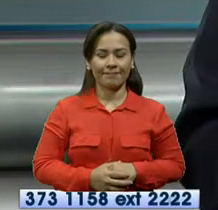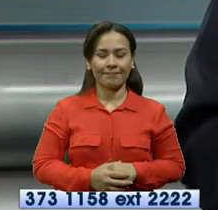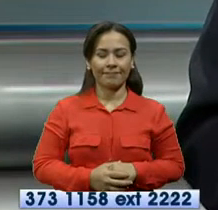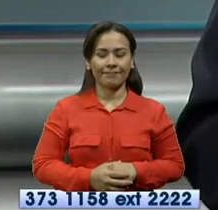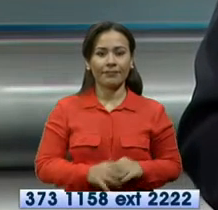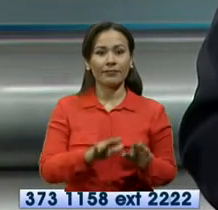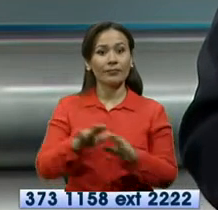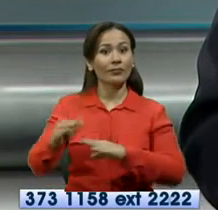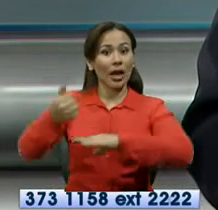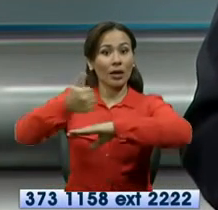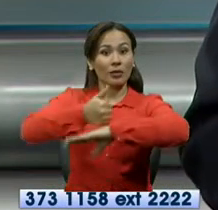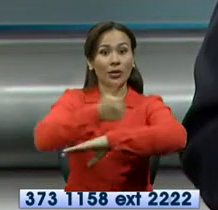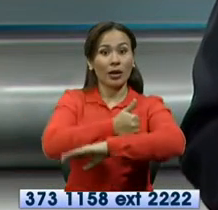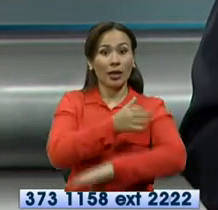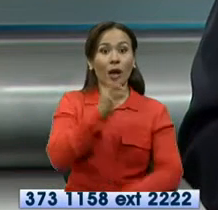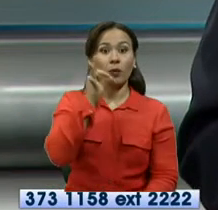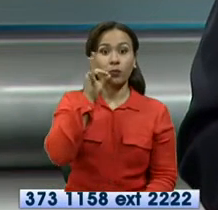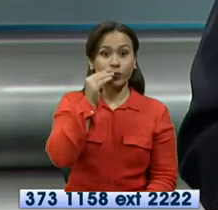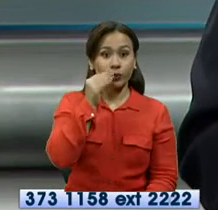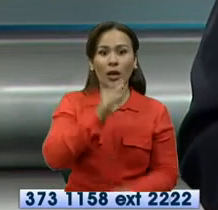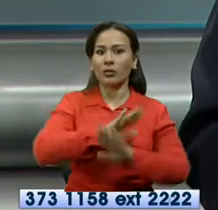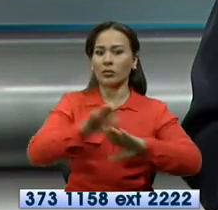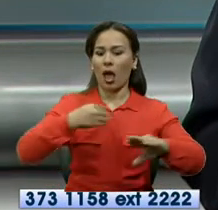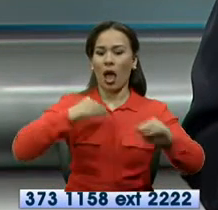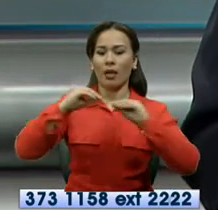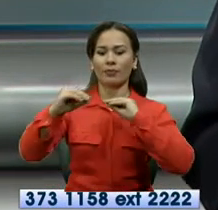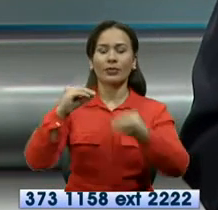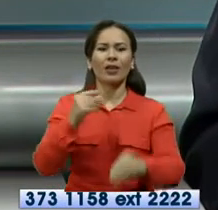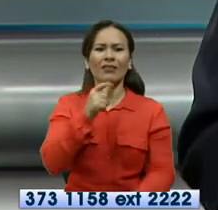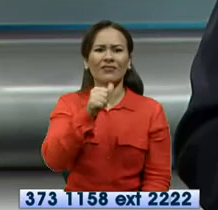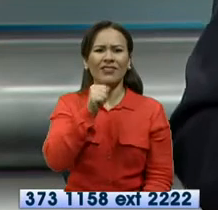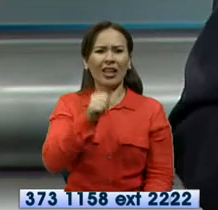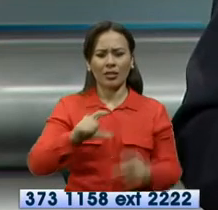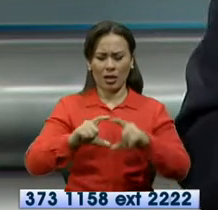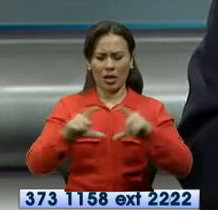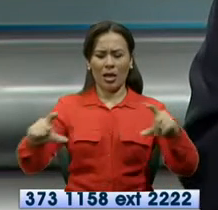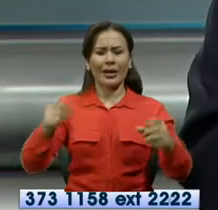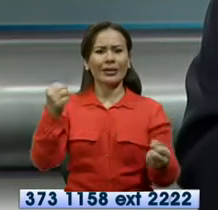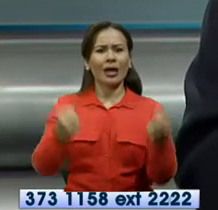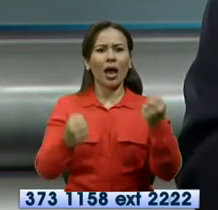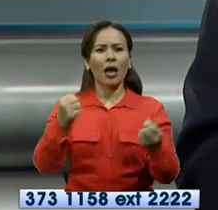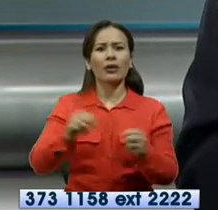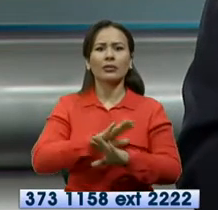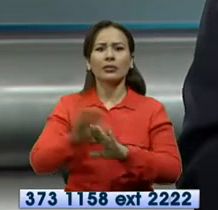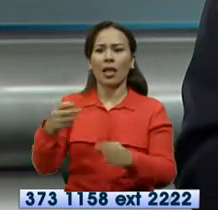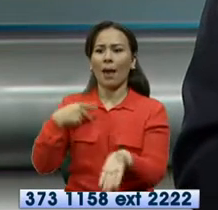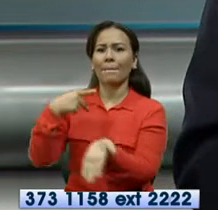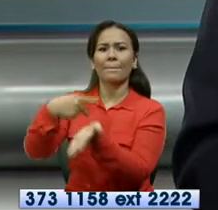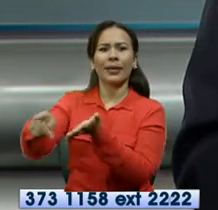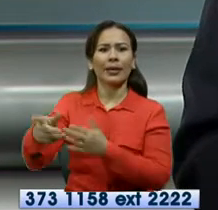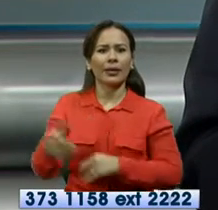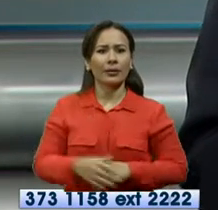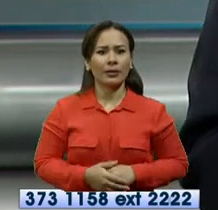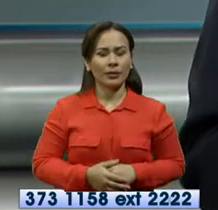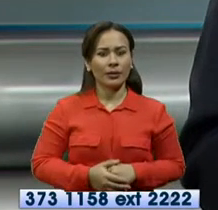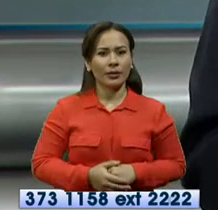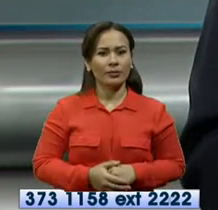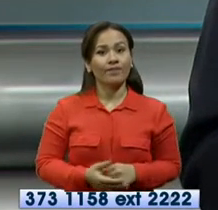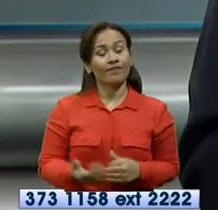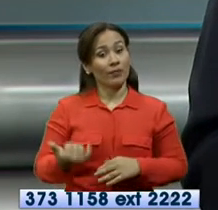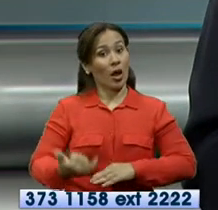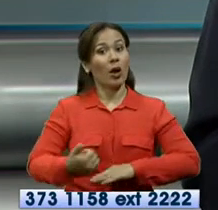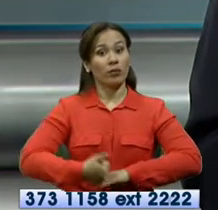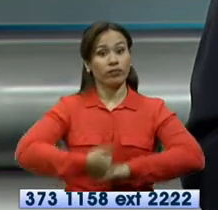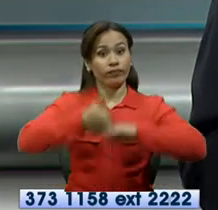La Autoridad de Tránsito Municipal advirtió sobre la falta de placas para aquellos vehículos que son matriculados por primera vez. La Autoridad de Tránsito